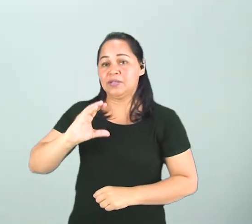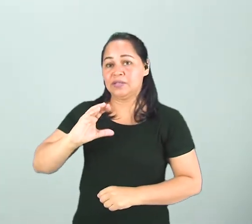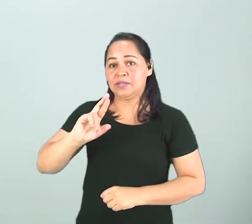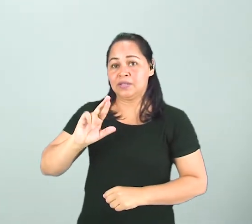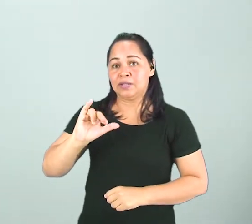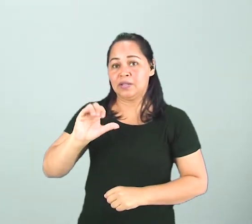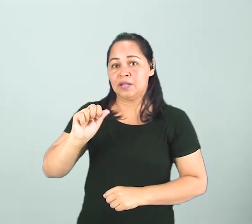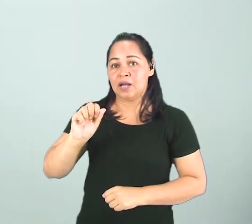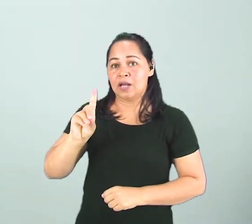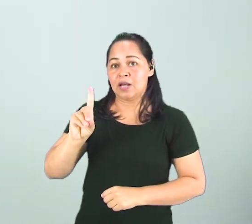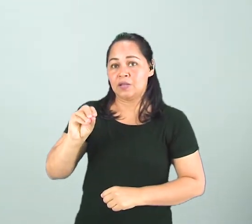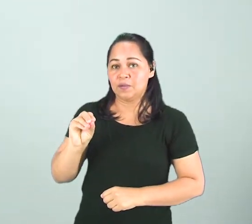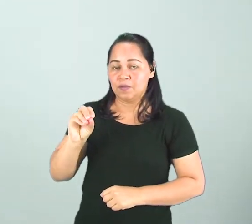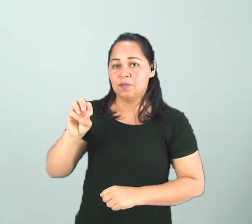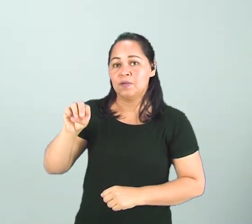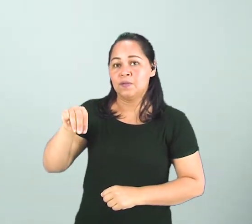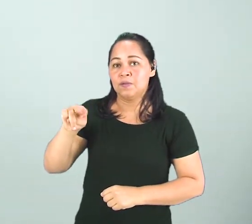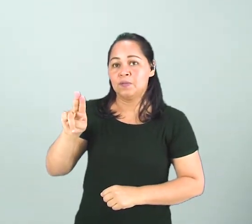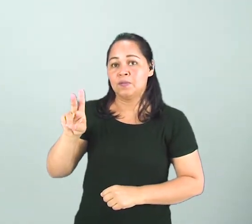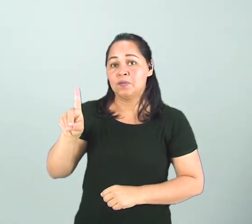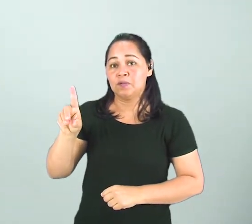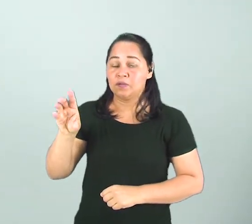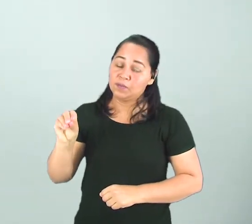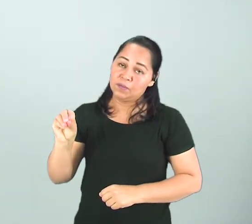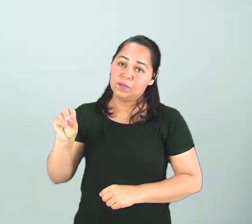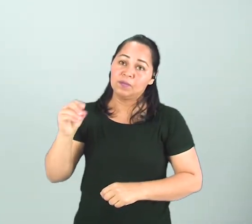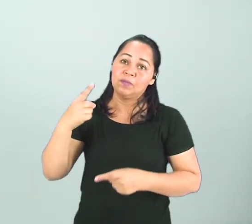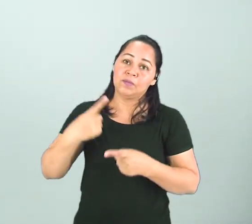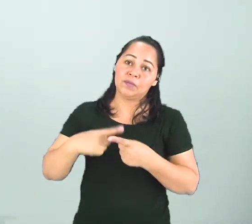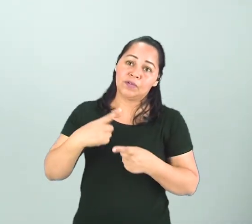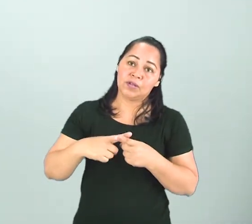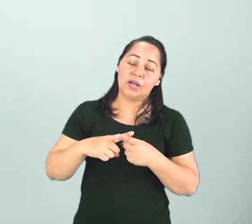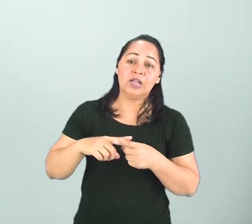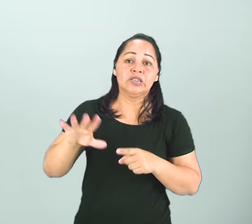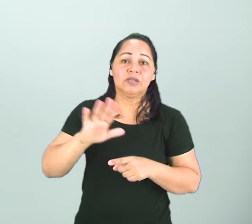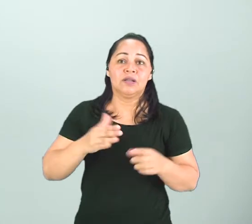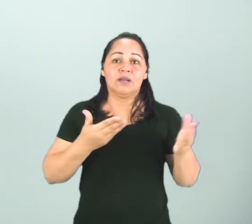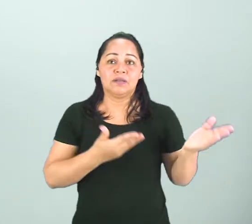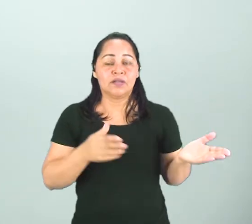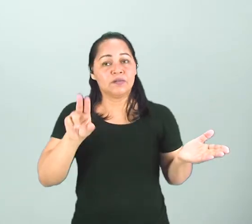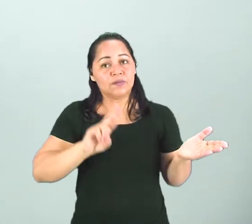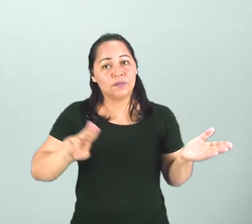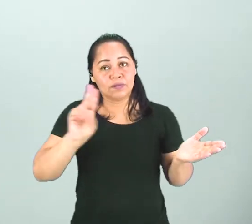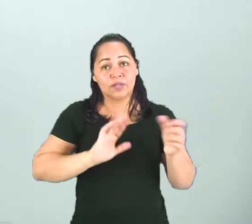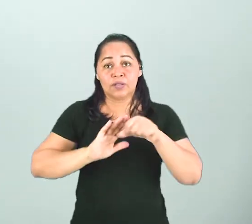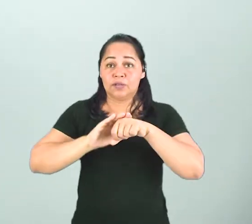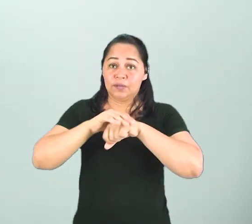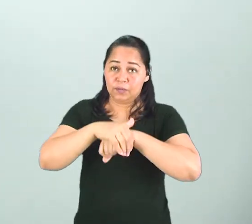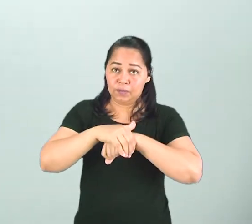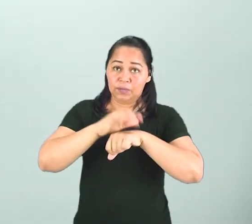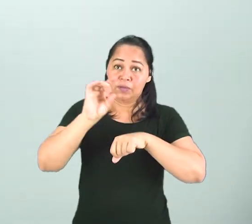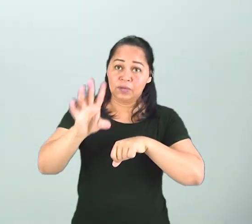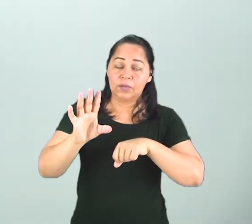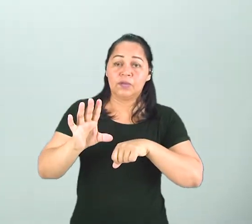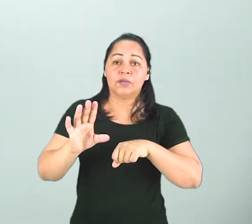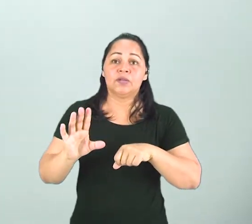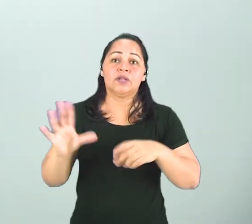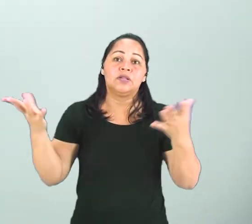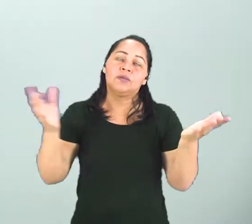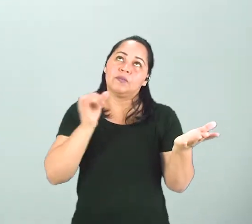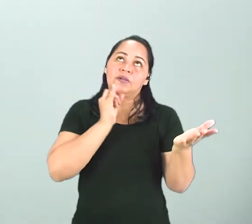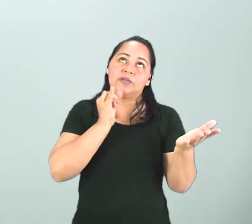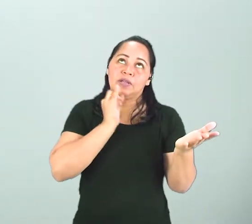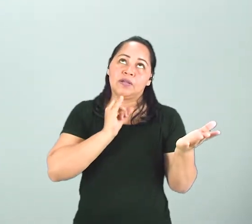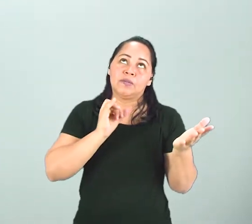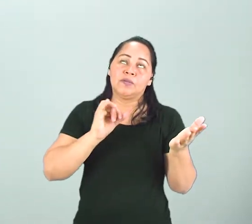mesita de noche porque generalmente nosotros utilizamos por la noche. Bueno, utilizamos hoy en día para poner el celular, por